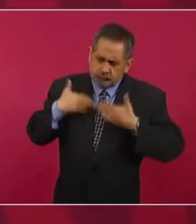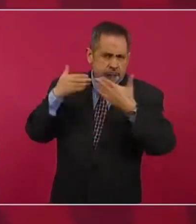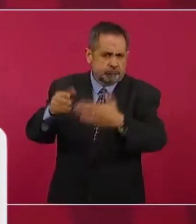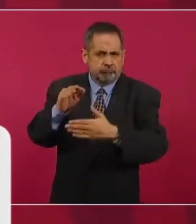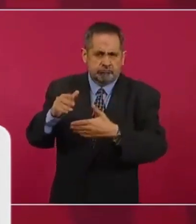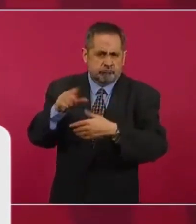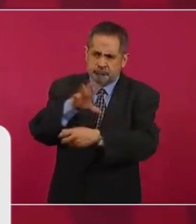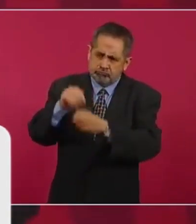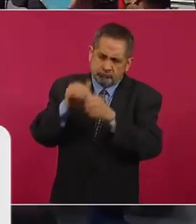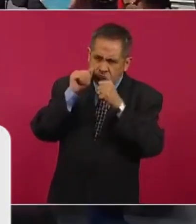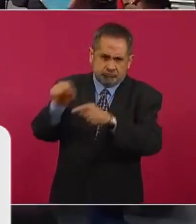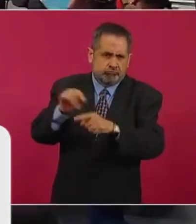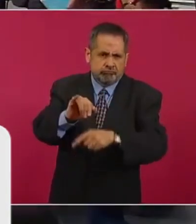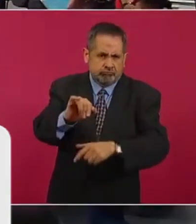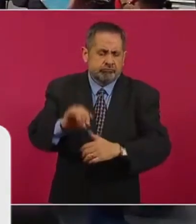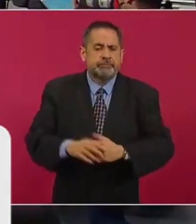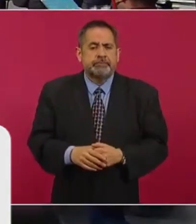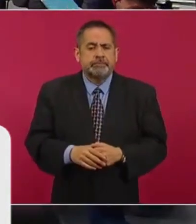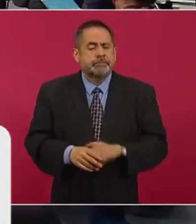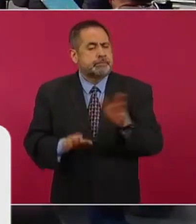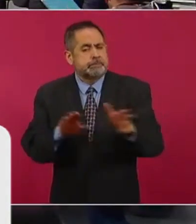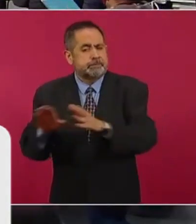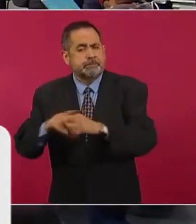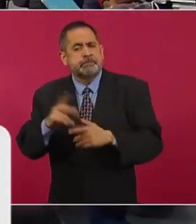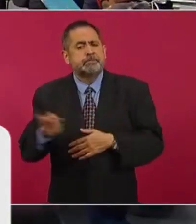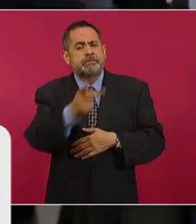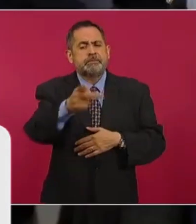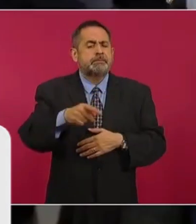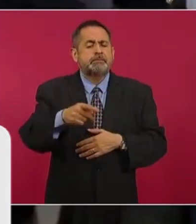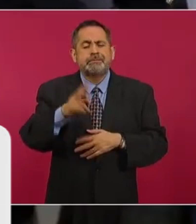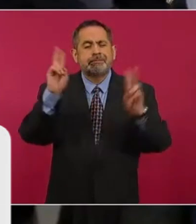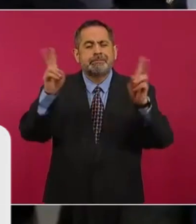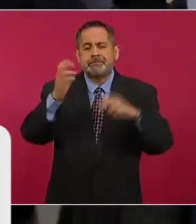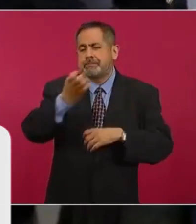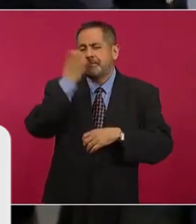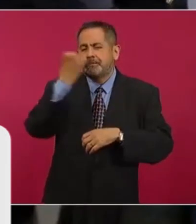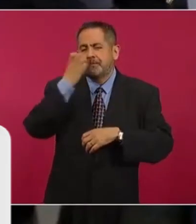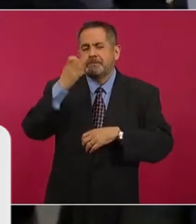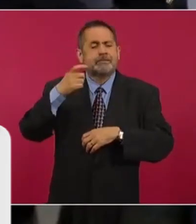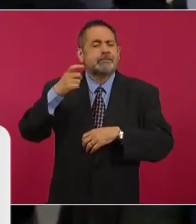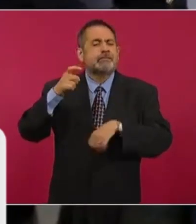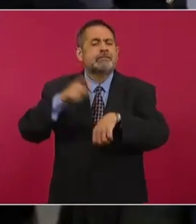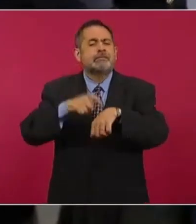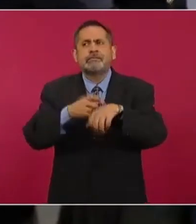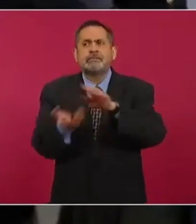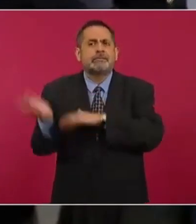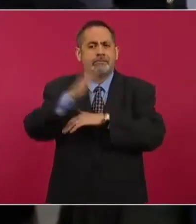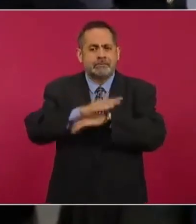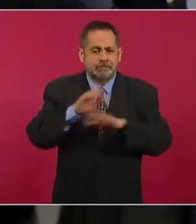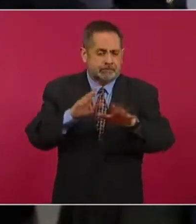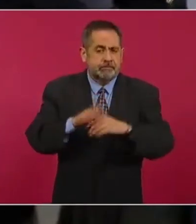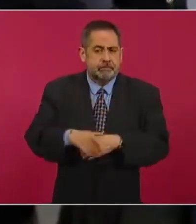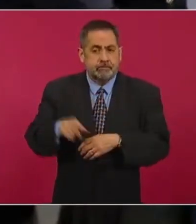Y por otro lado, presidente, preguntarle sobre el tema de las escuelas de tiempo completo. Ya dijo la maestra Delfina que